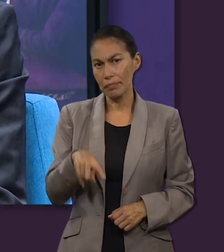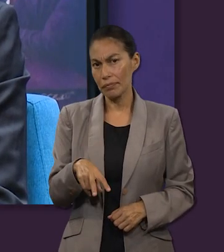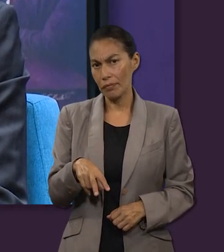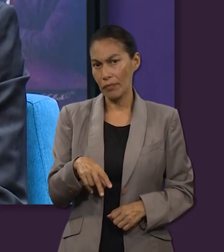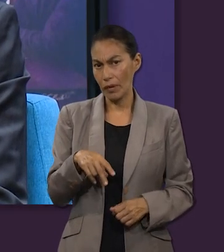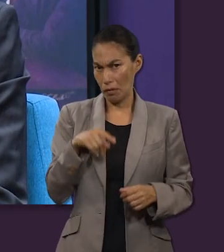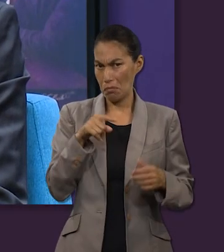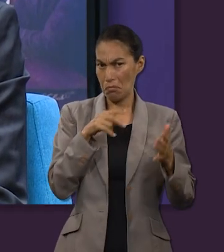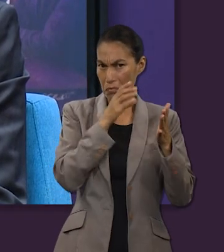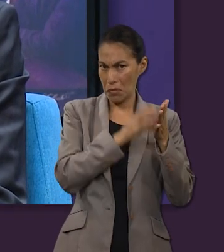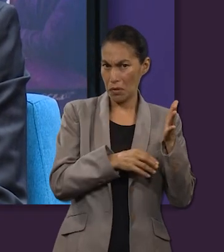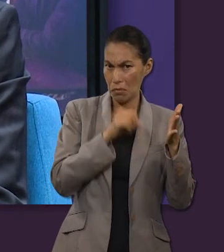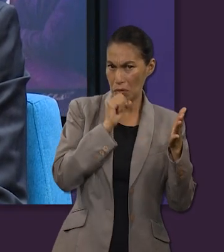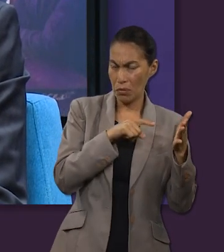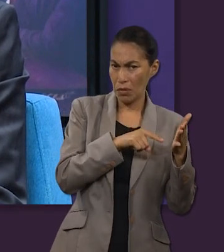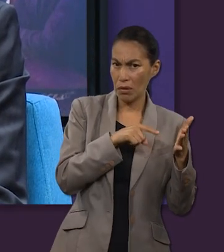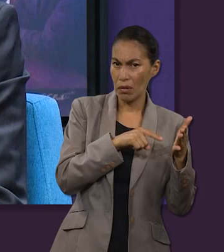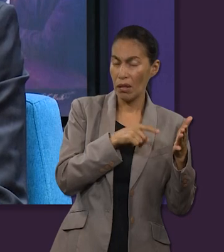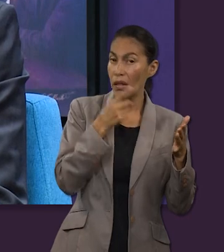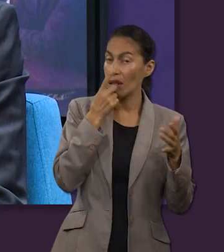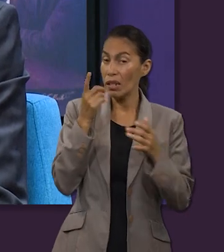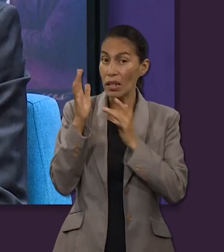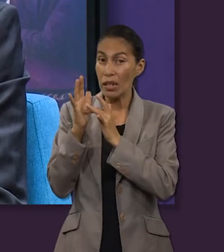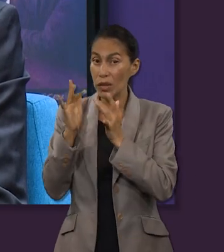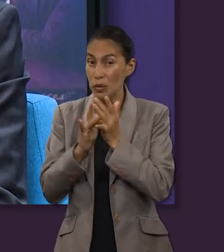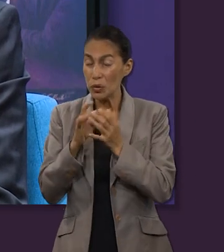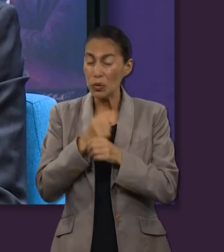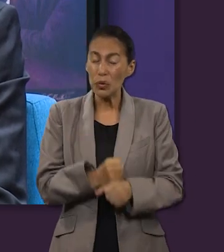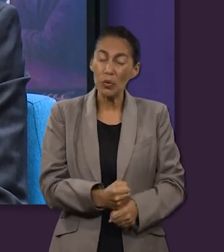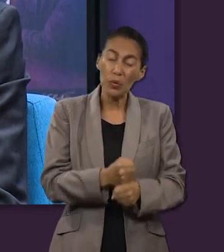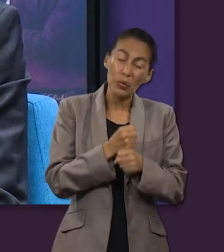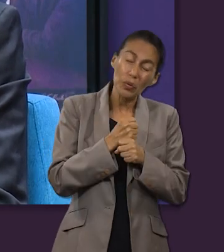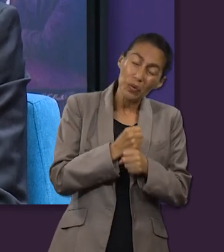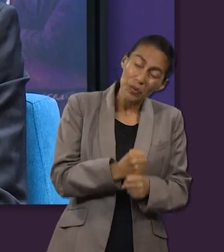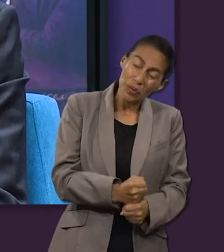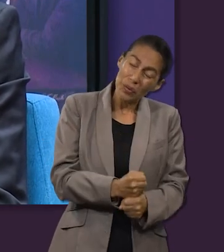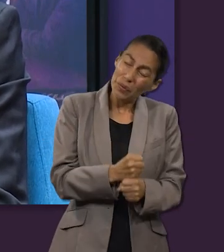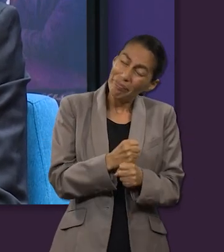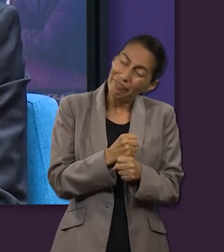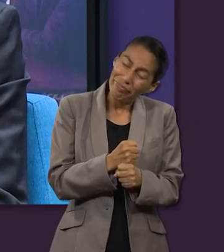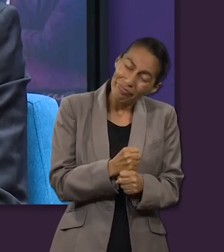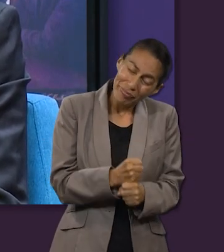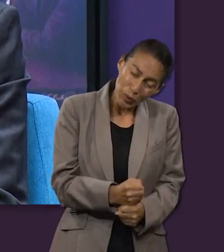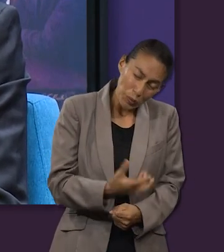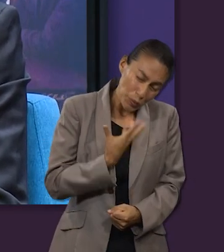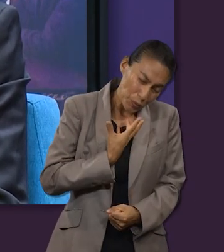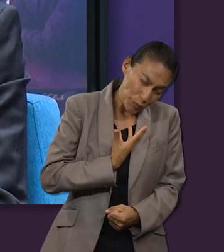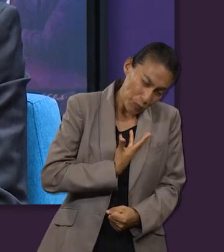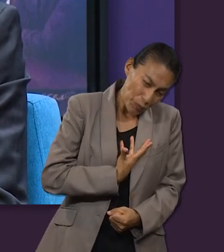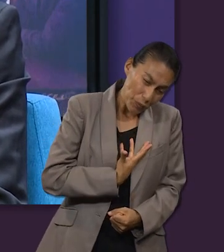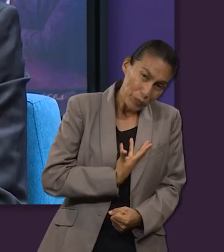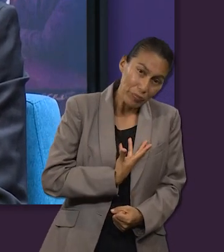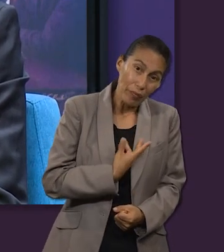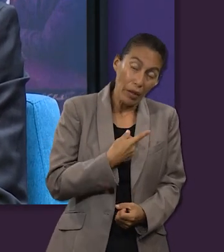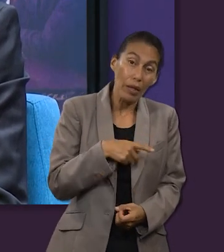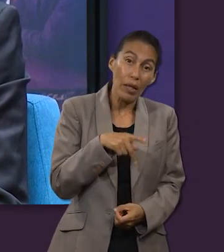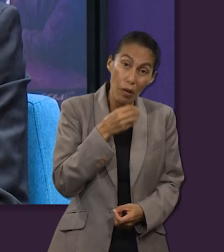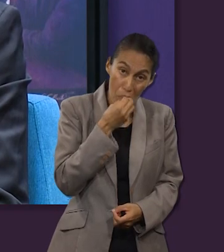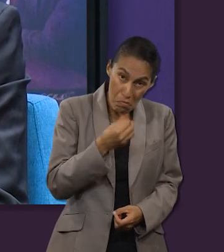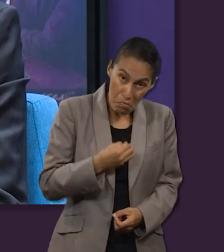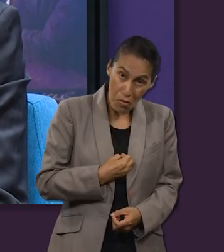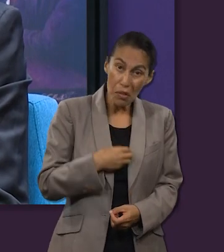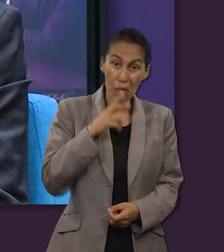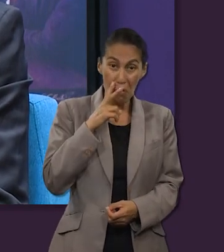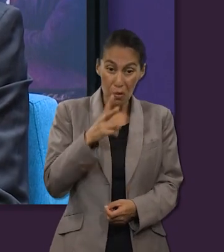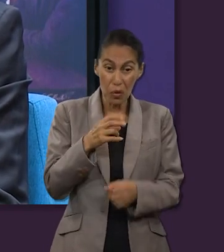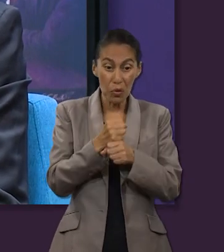el mismo capítulo que Jesús, a pesar de todo el sufrimiento, él vio el sufrimiento de otras